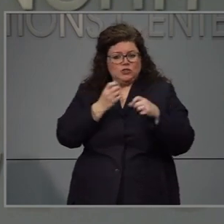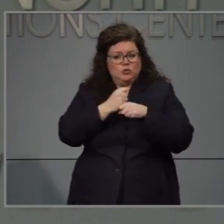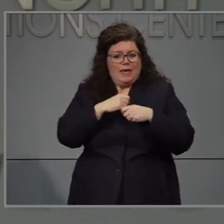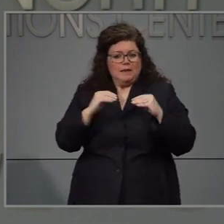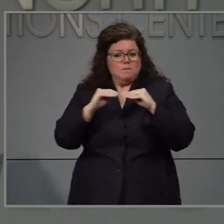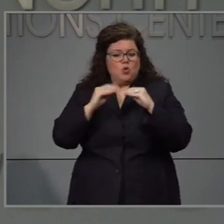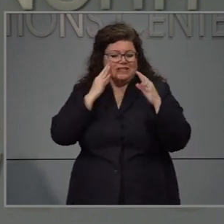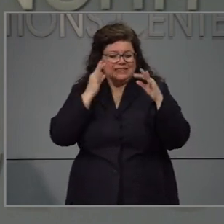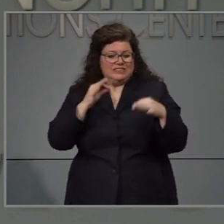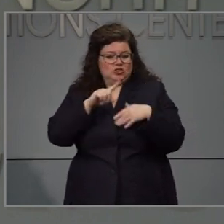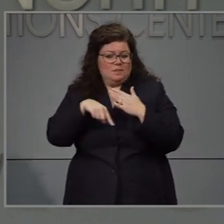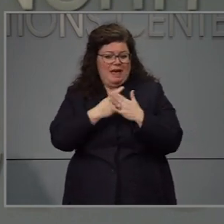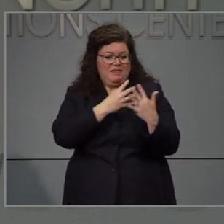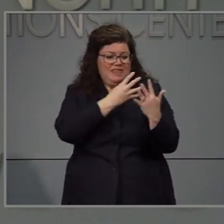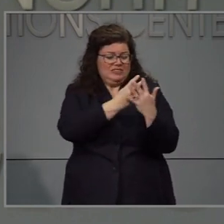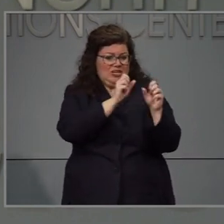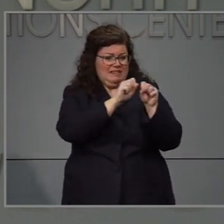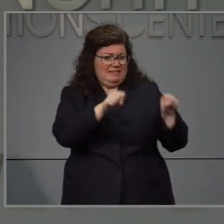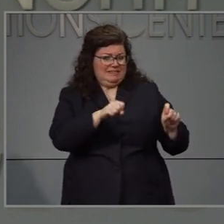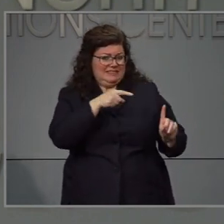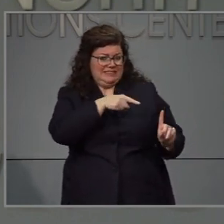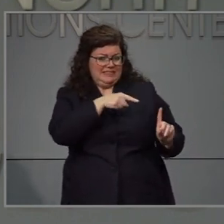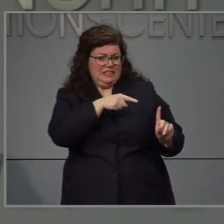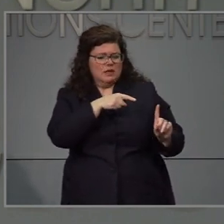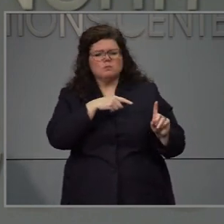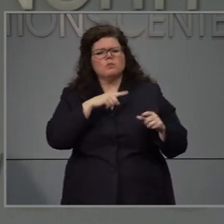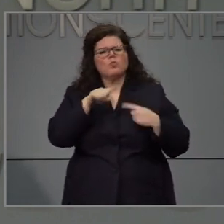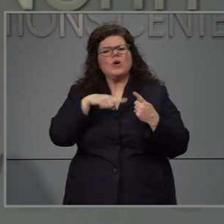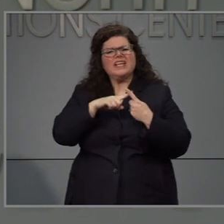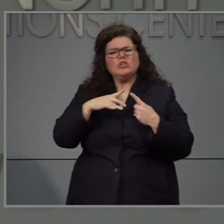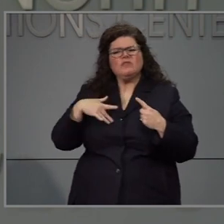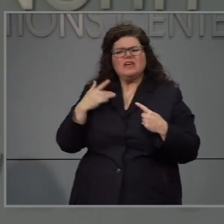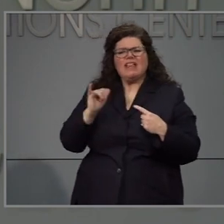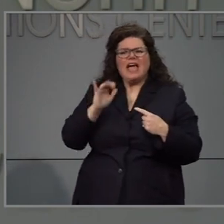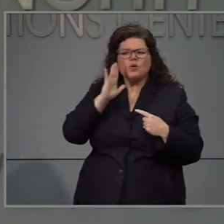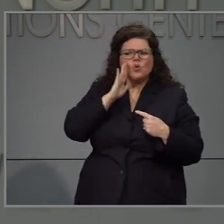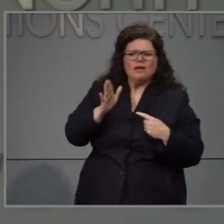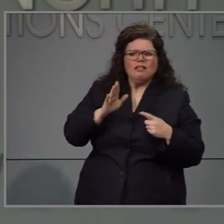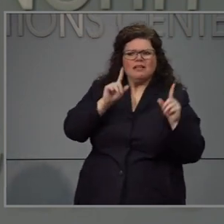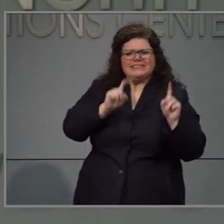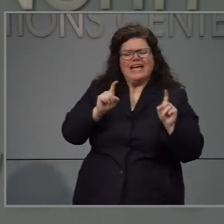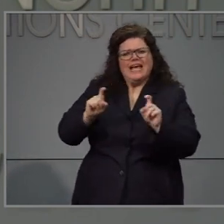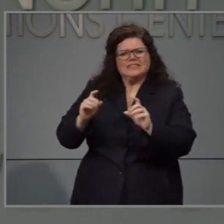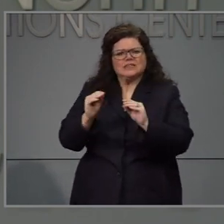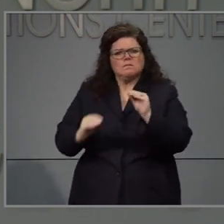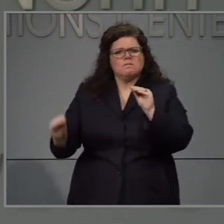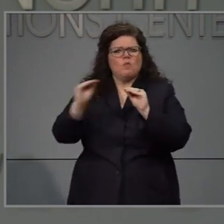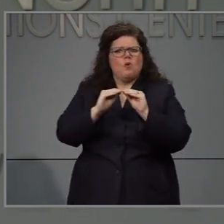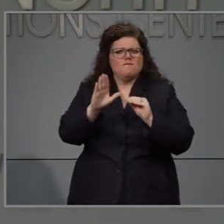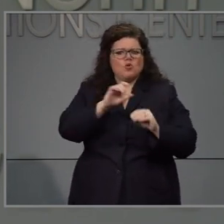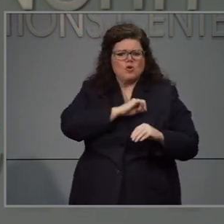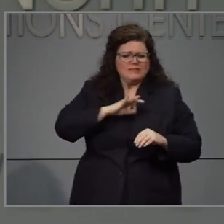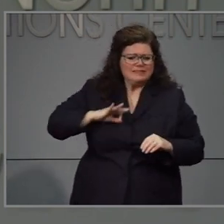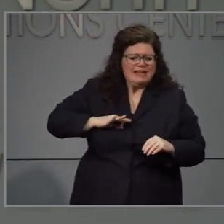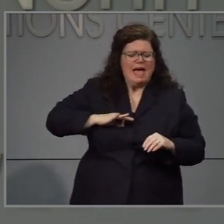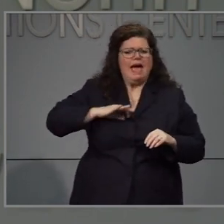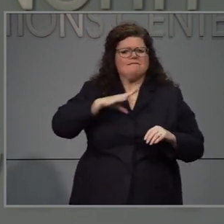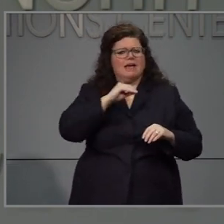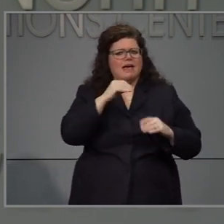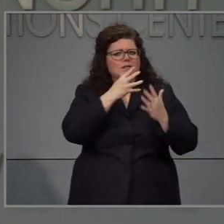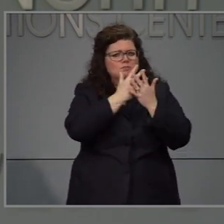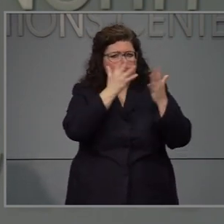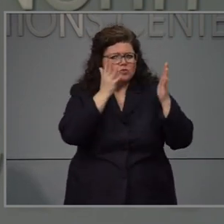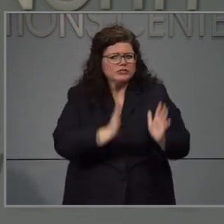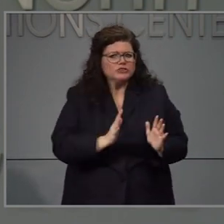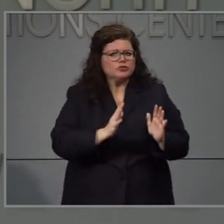¿Qué hay con la situación de las prisiones? ¿Cuándo planean volver a hacer pruebas? ¿Cuándo van a hacer paredes? Porque